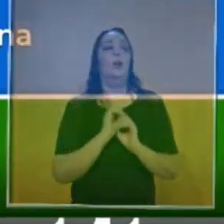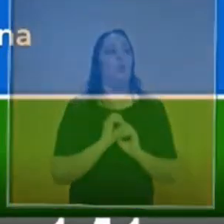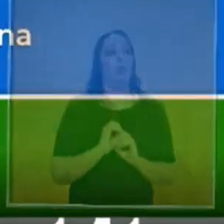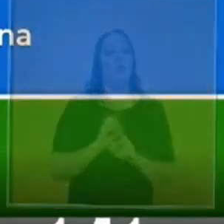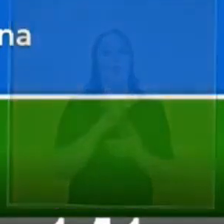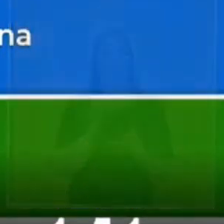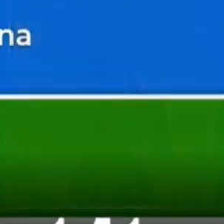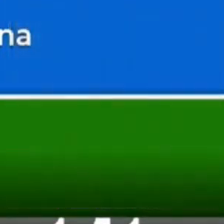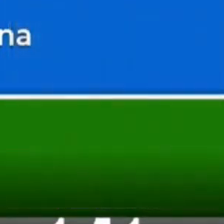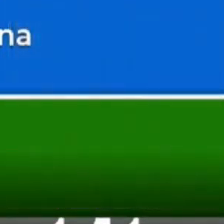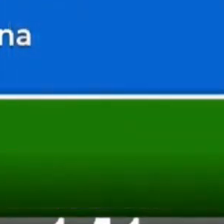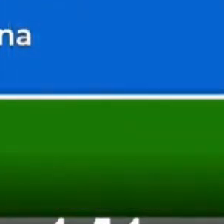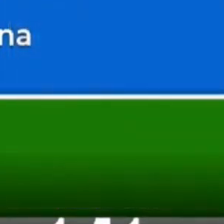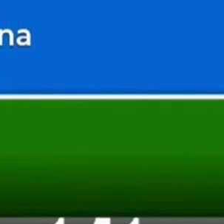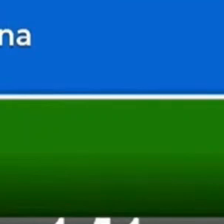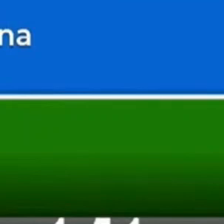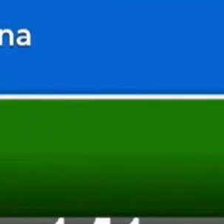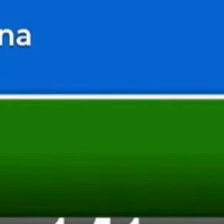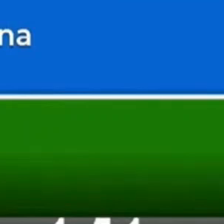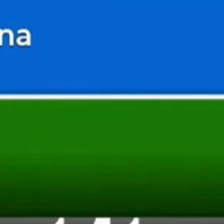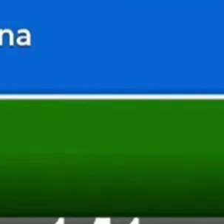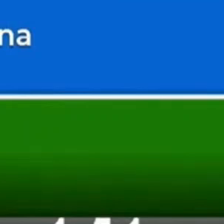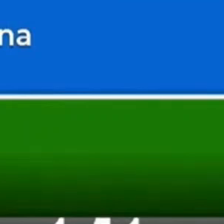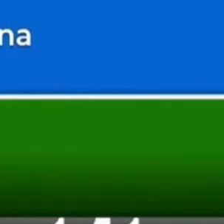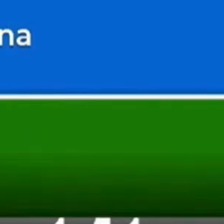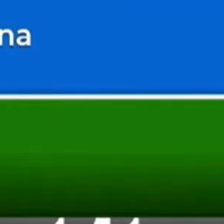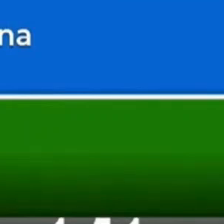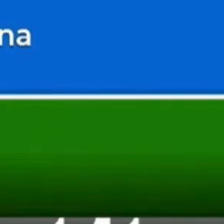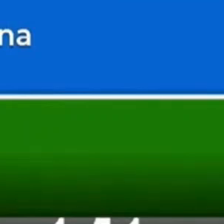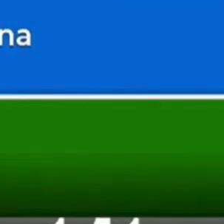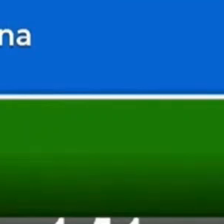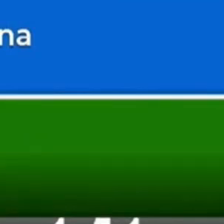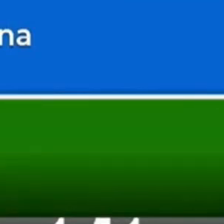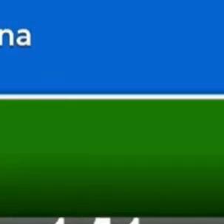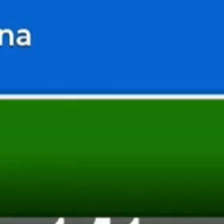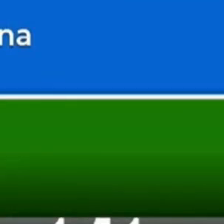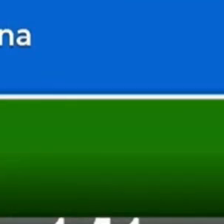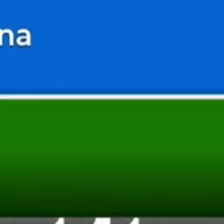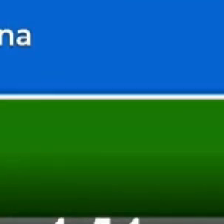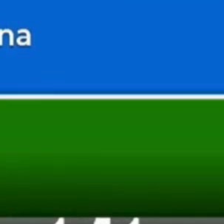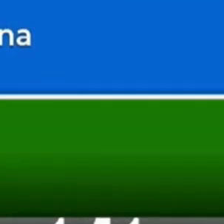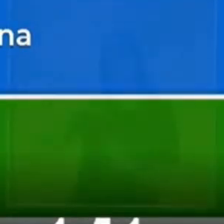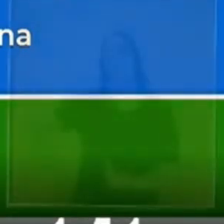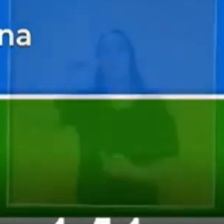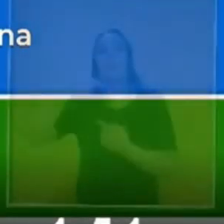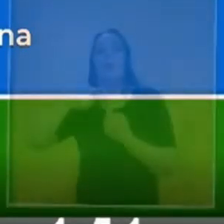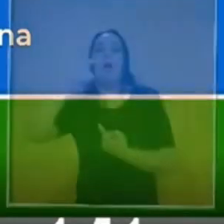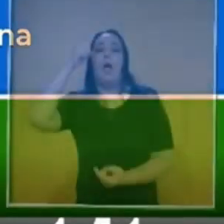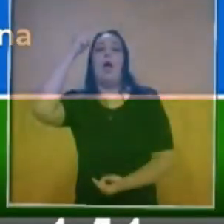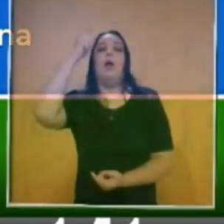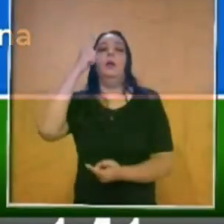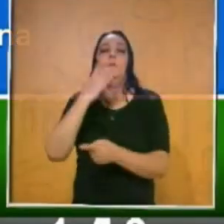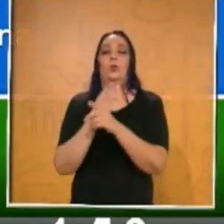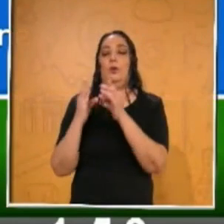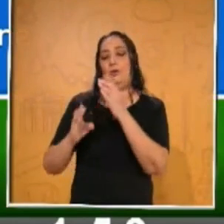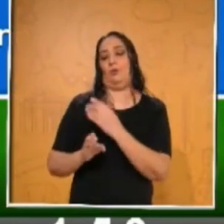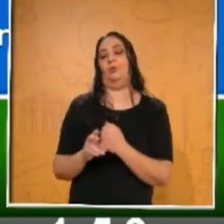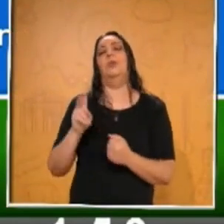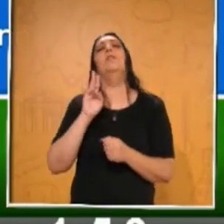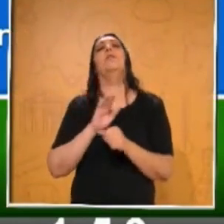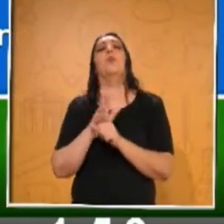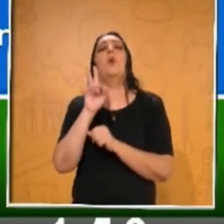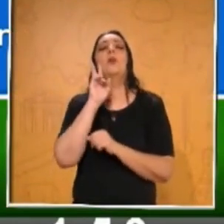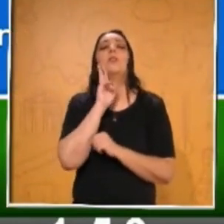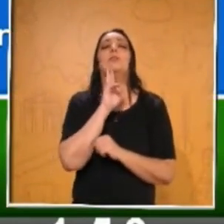espacio que ocupa un cuerpo cuadrado es lo alto de un objeto. Vamos a ver cuál es la respuesta correcta.